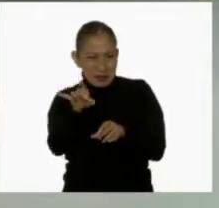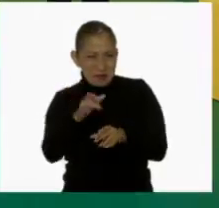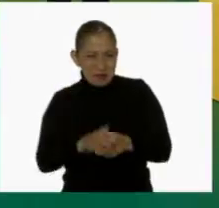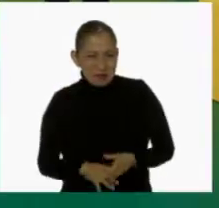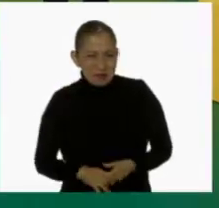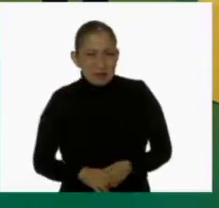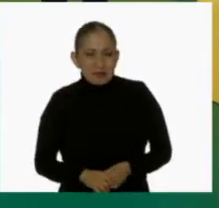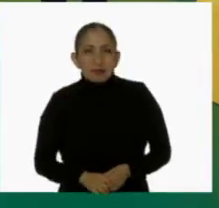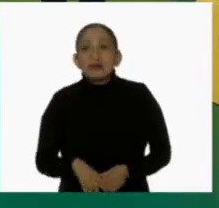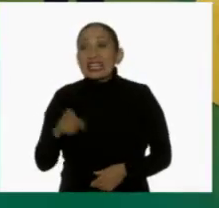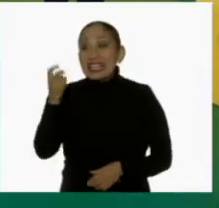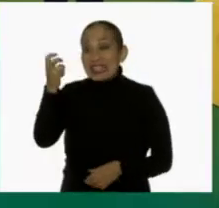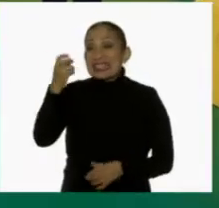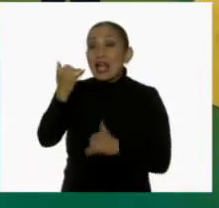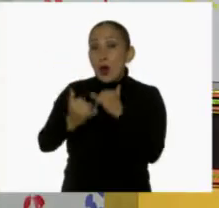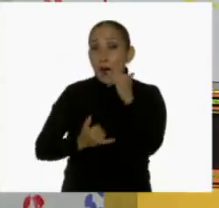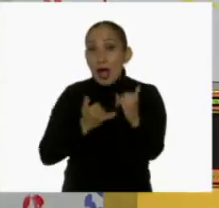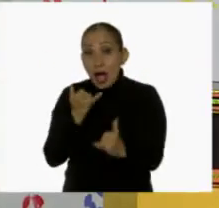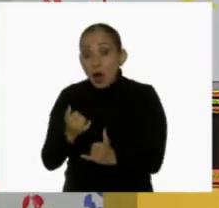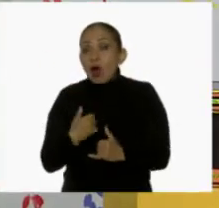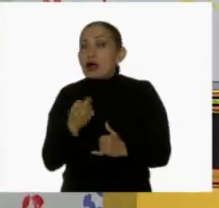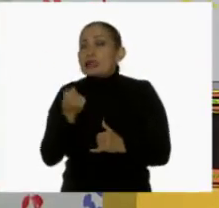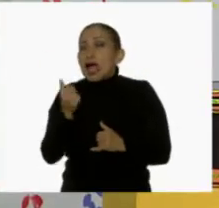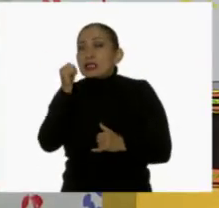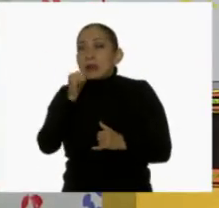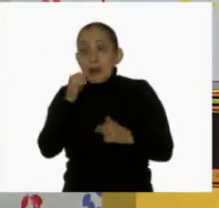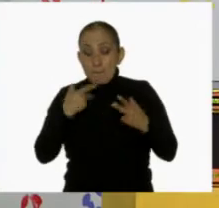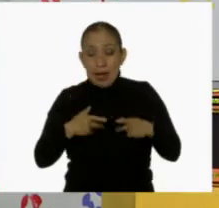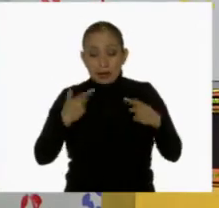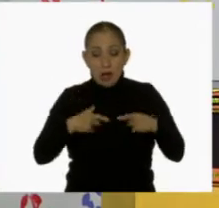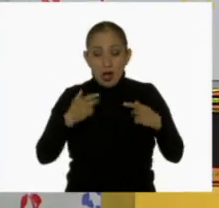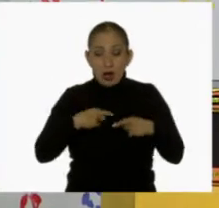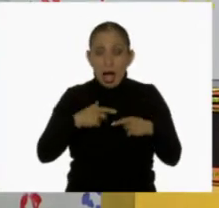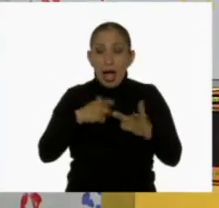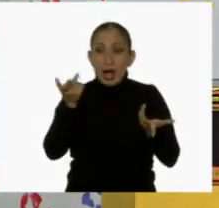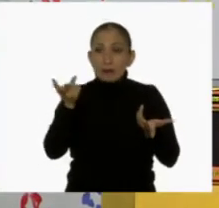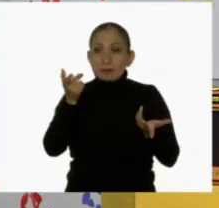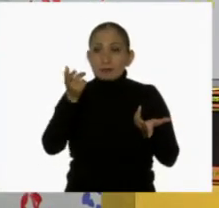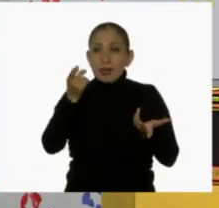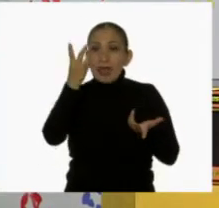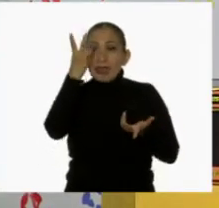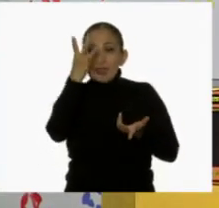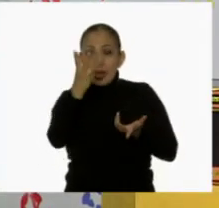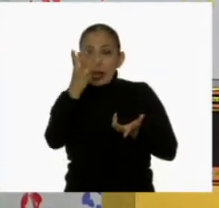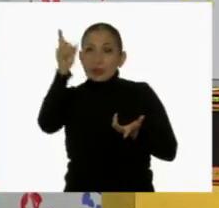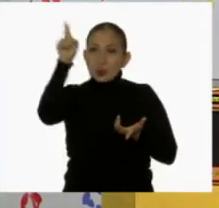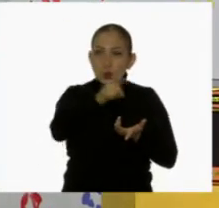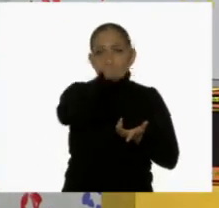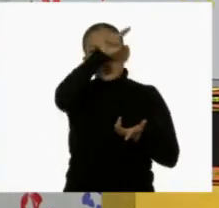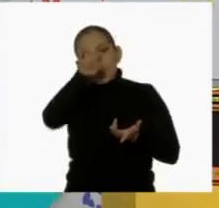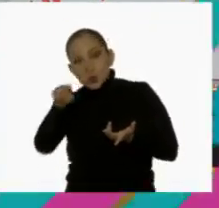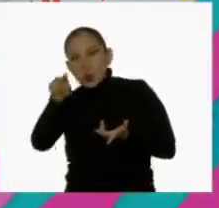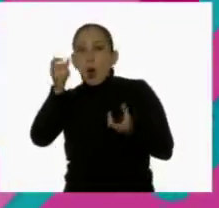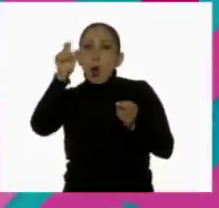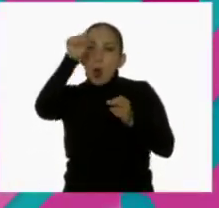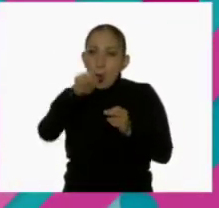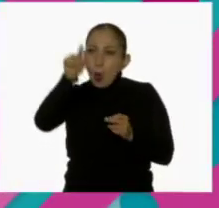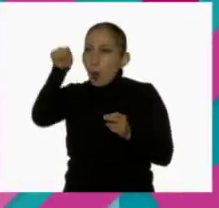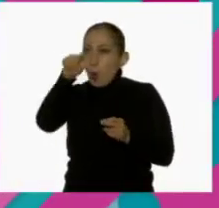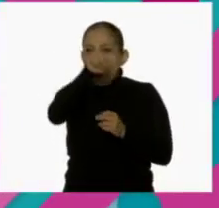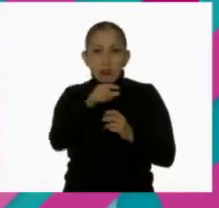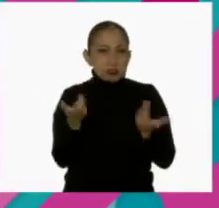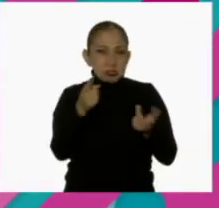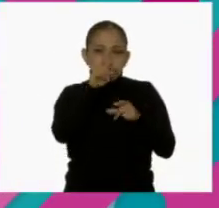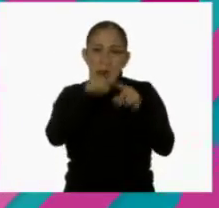es, es el juego en el que normalmente un jugador llena las líneas con tres líneas, digamos, horizontal, vertical o diagonal.